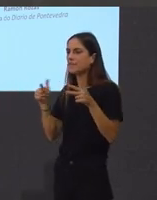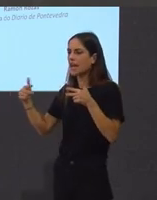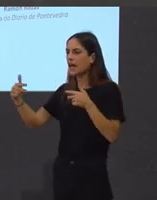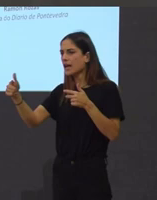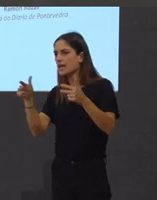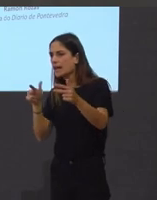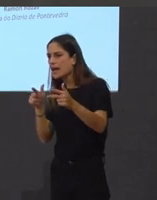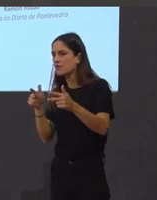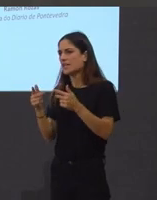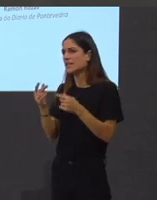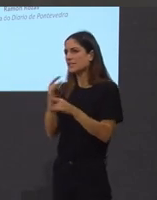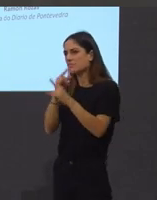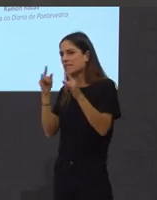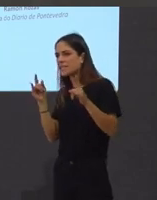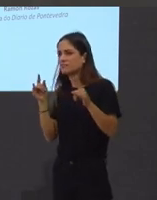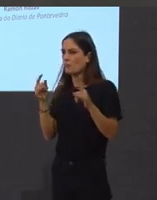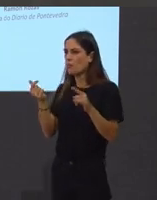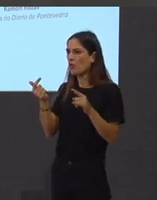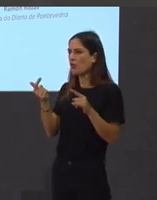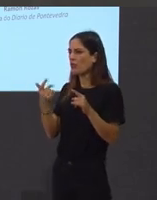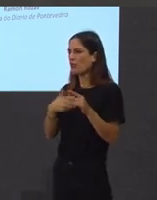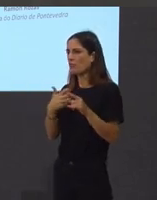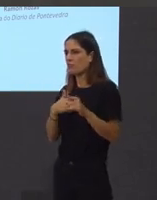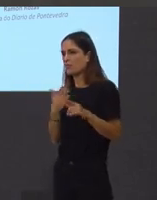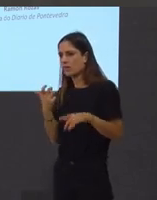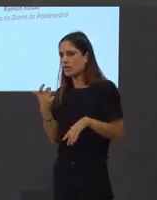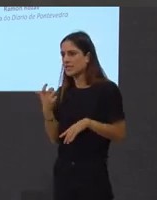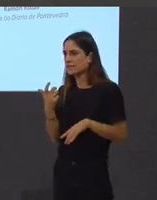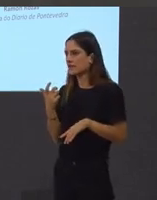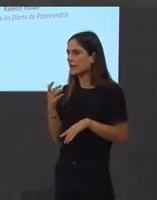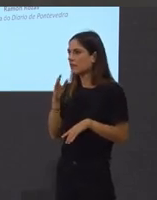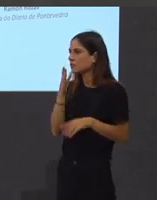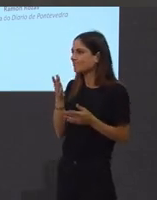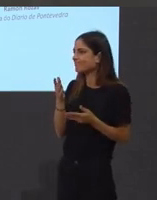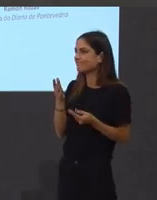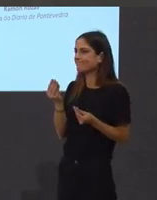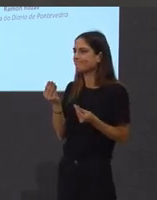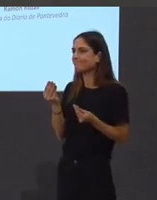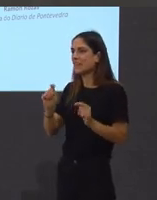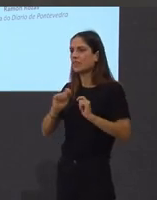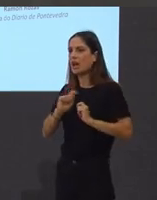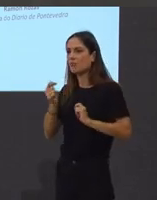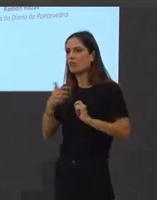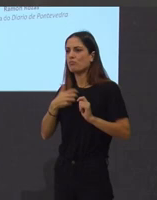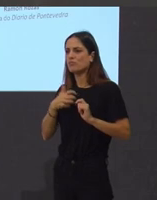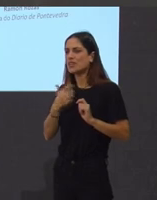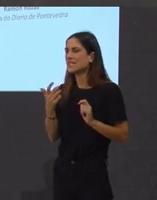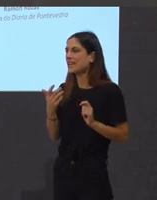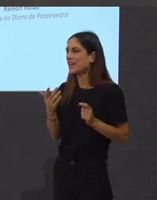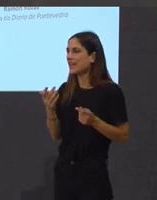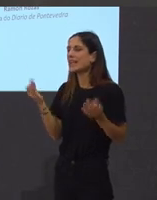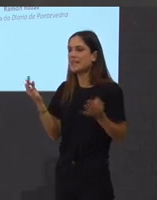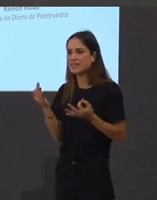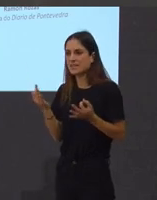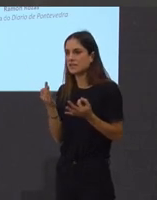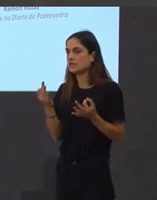momentos era incómodo, pero o que nos é incómodo, o que nos non será incómodo, o que nos non é incómodo, é,